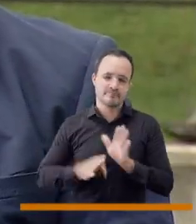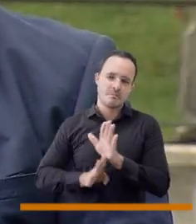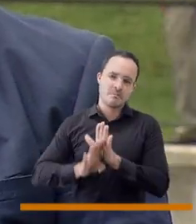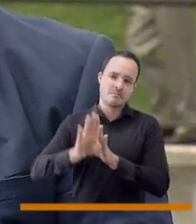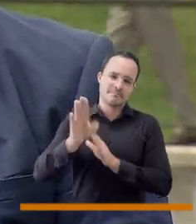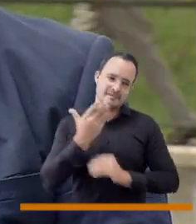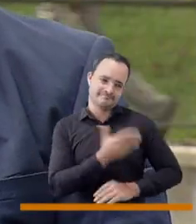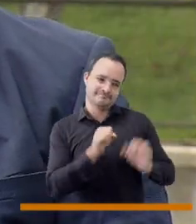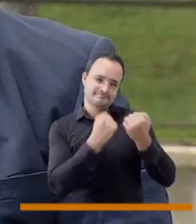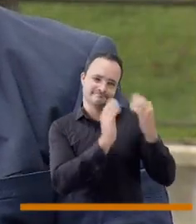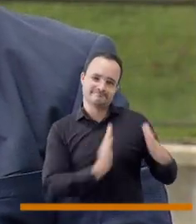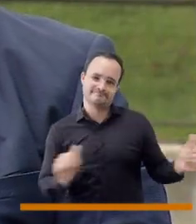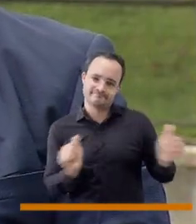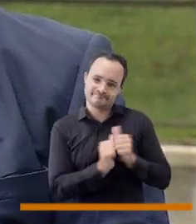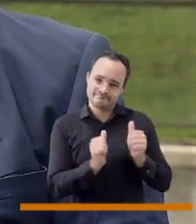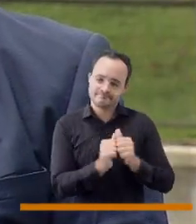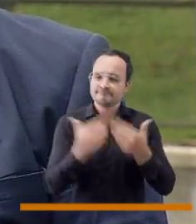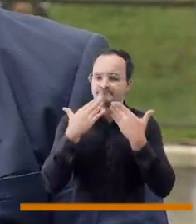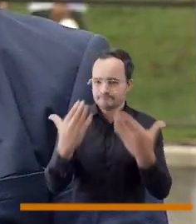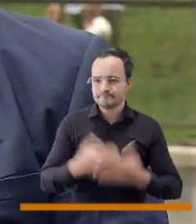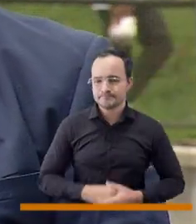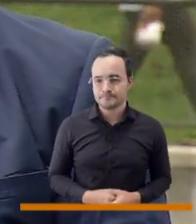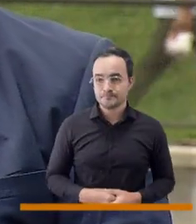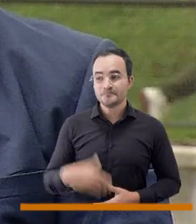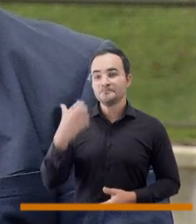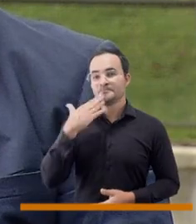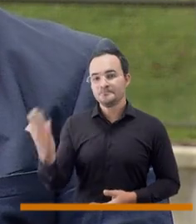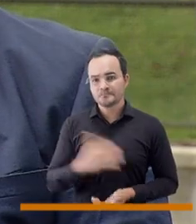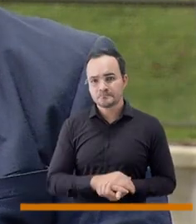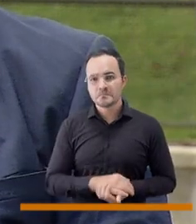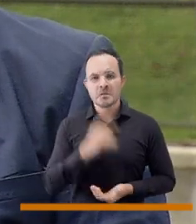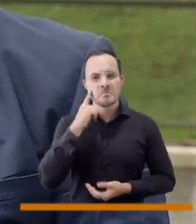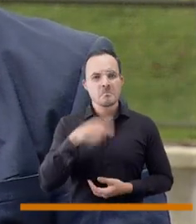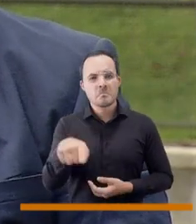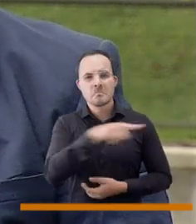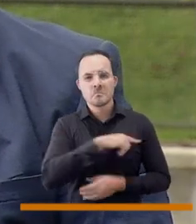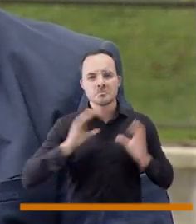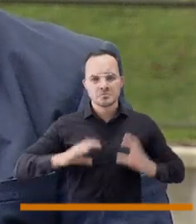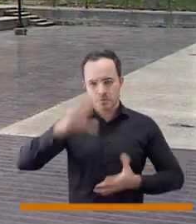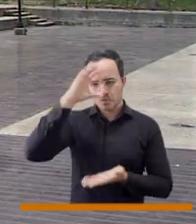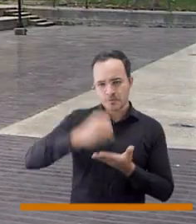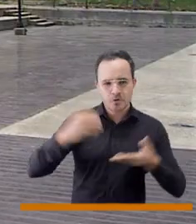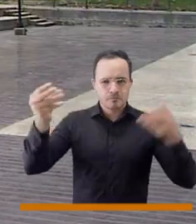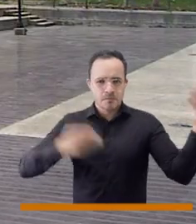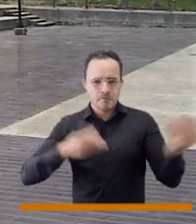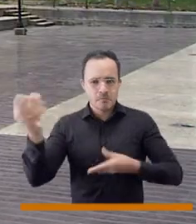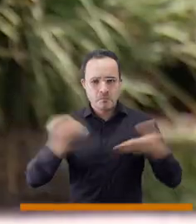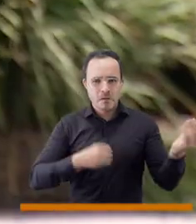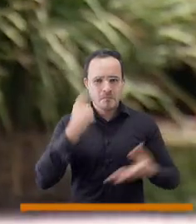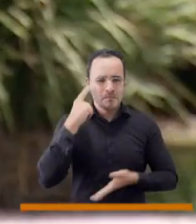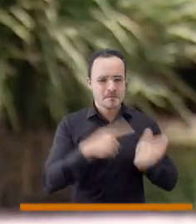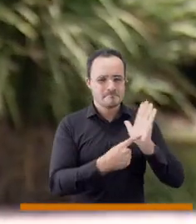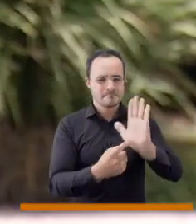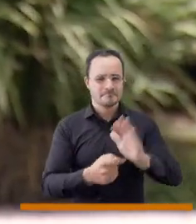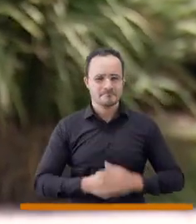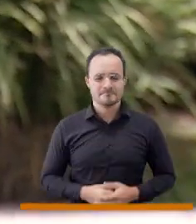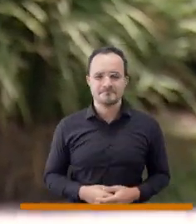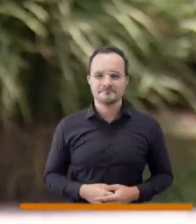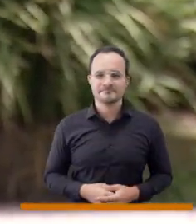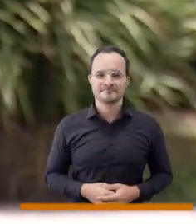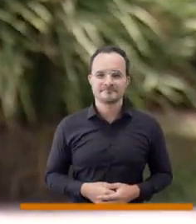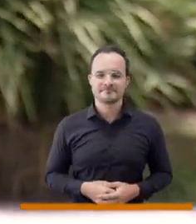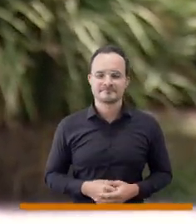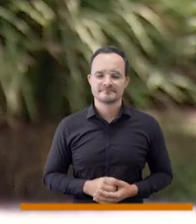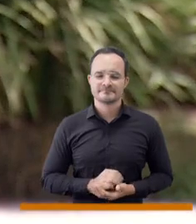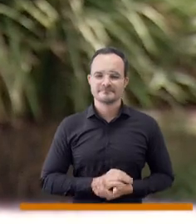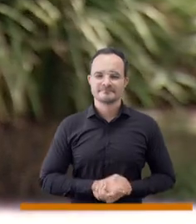invitación y que se ha entrado en equipo para construir una Medellín socialmente posible al lado de nuestro concejal Pabit. Muchísimas gracias y nosotros nos vamos